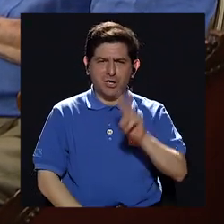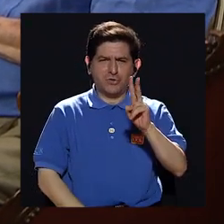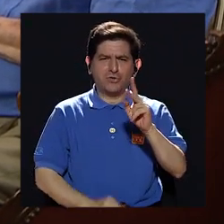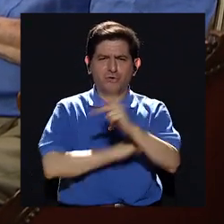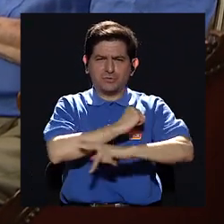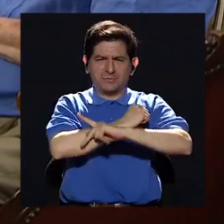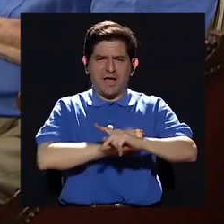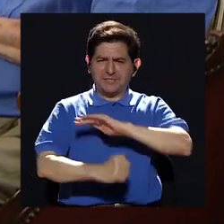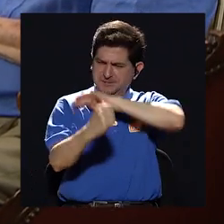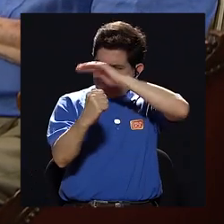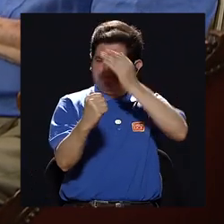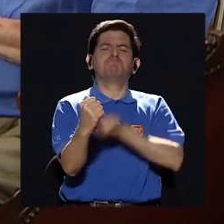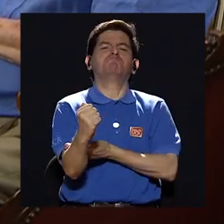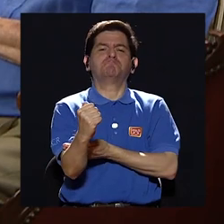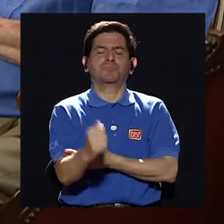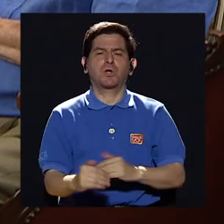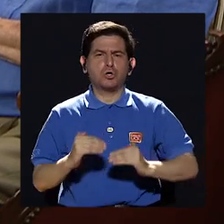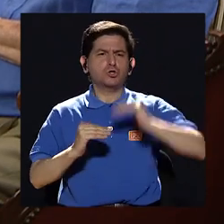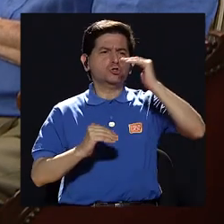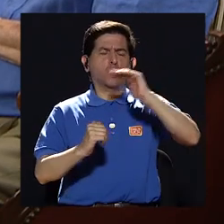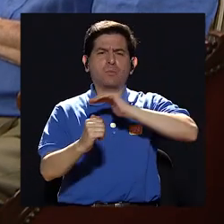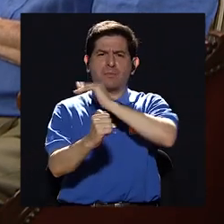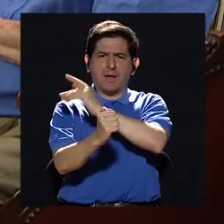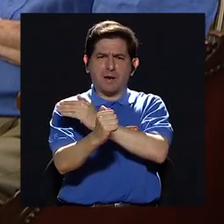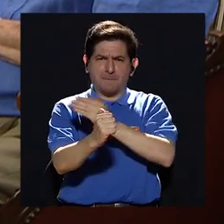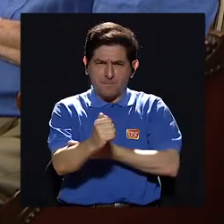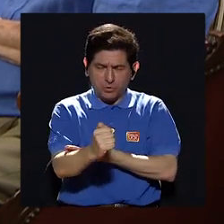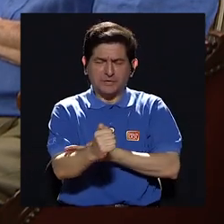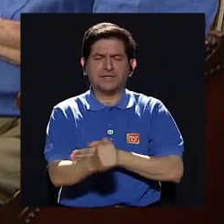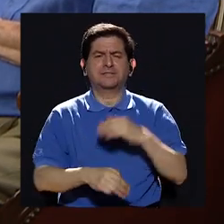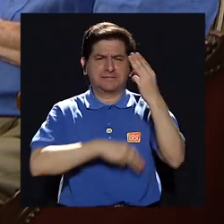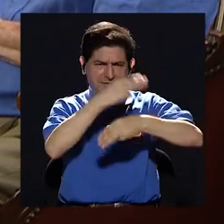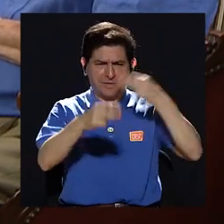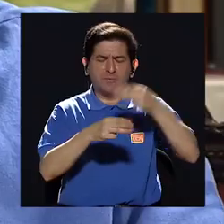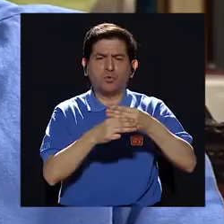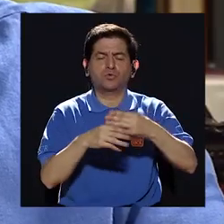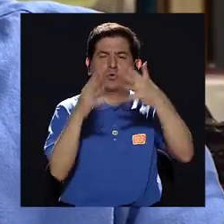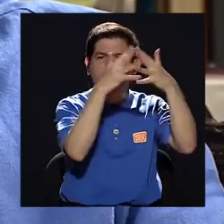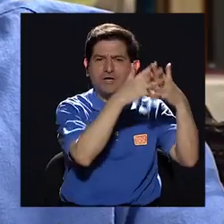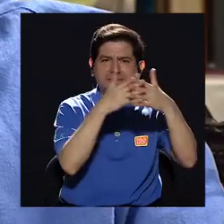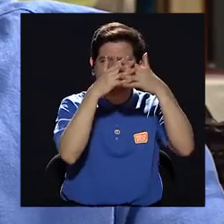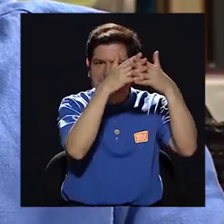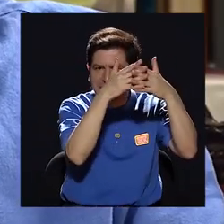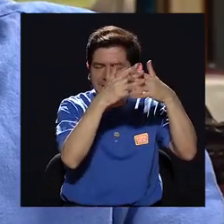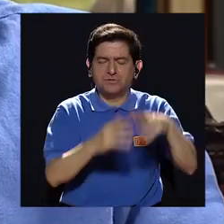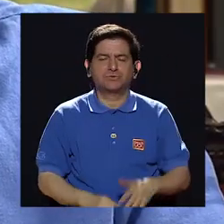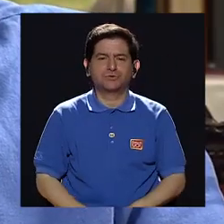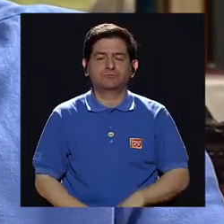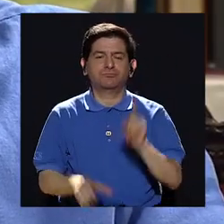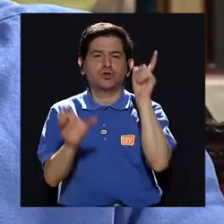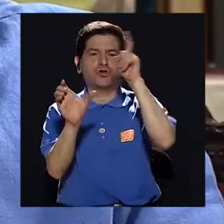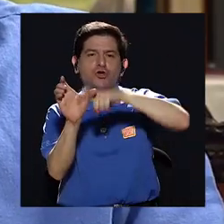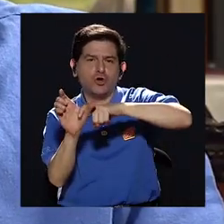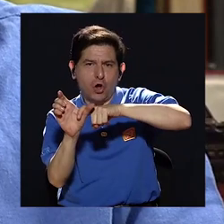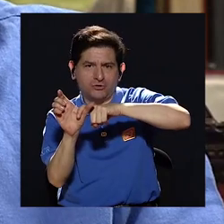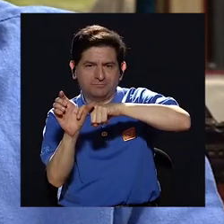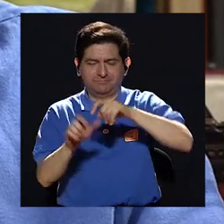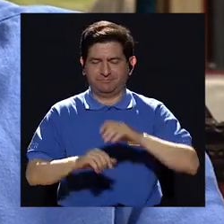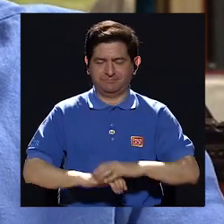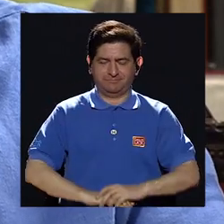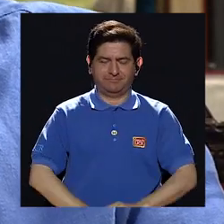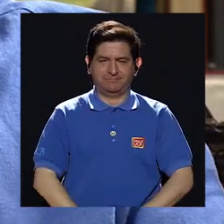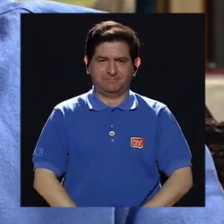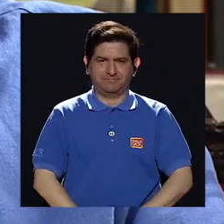elefantes muy poderosos que eran las dos superpotencias, Estados Unidos y la Unión Soviética,